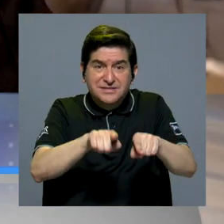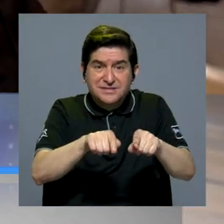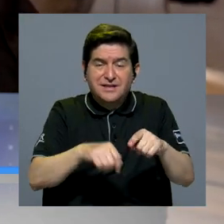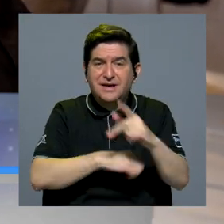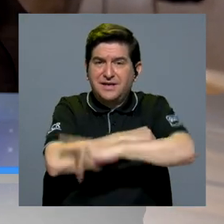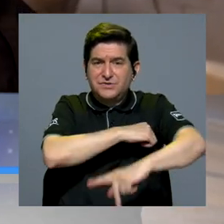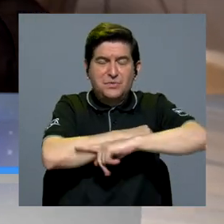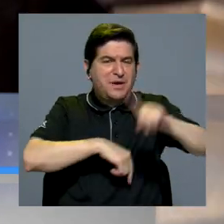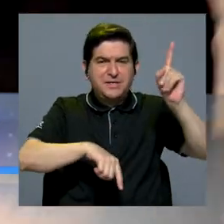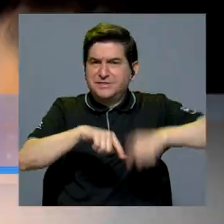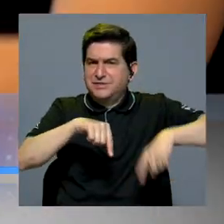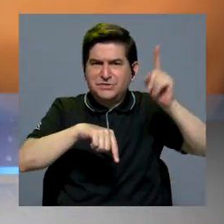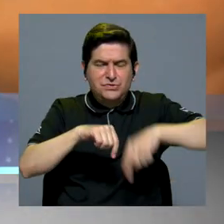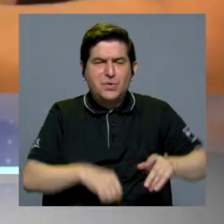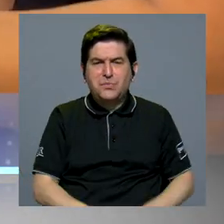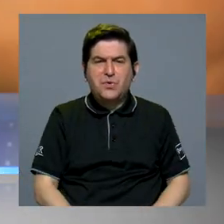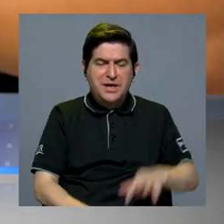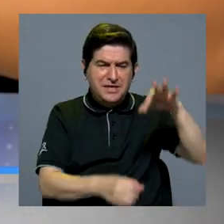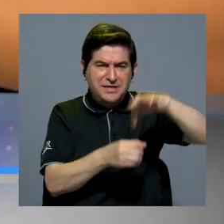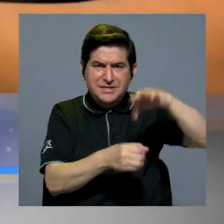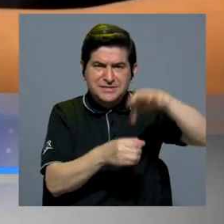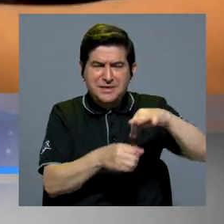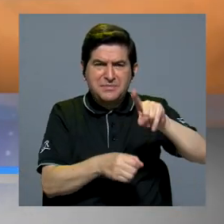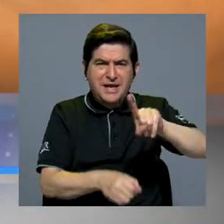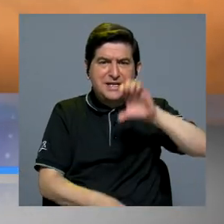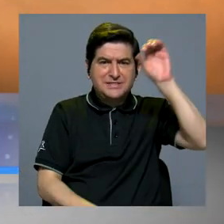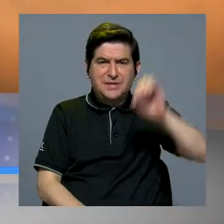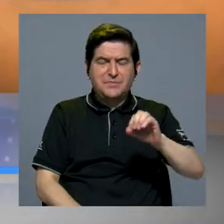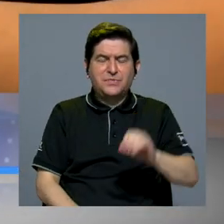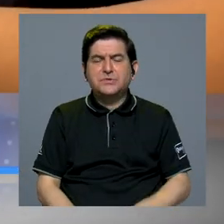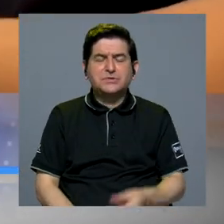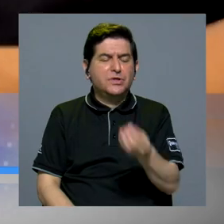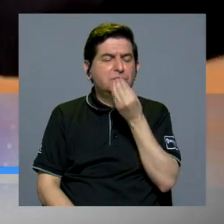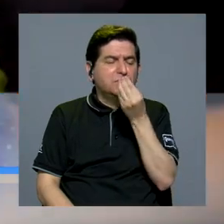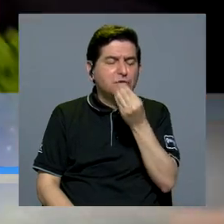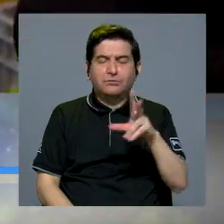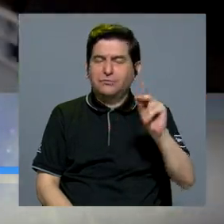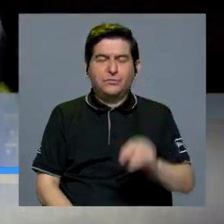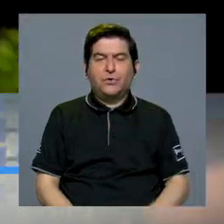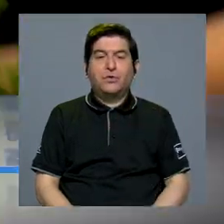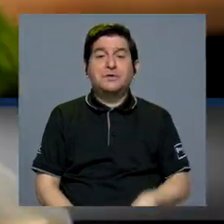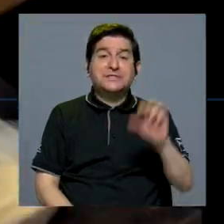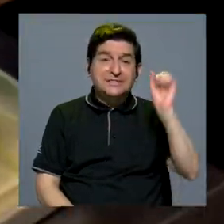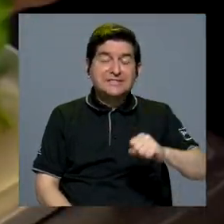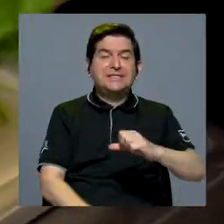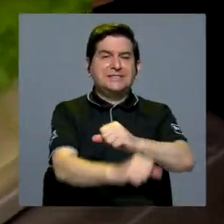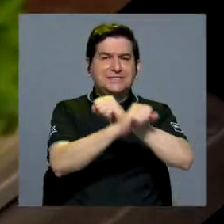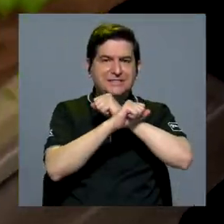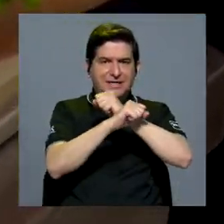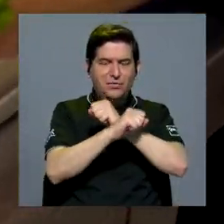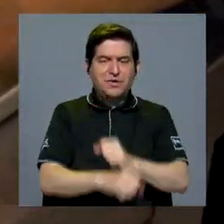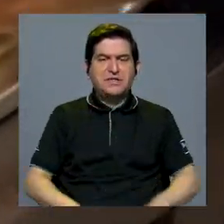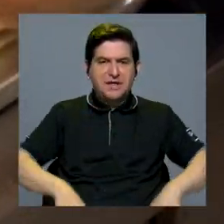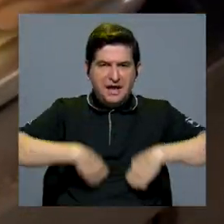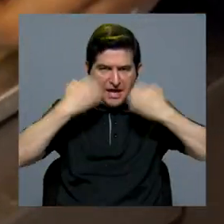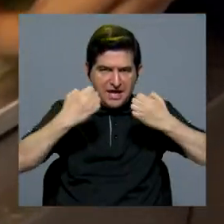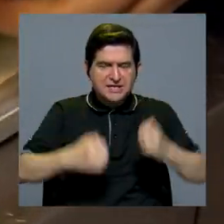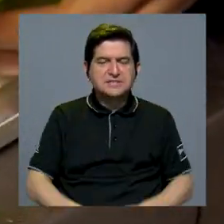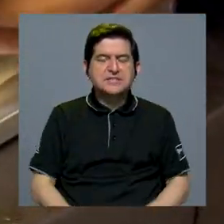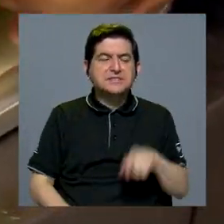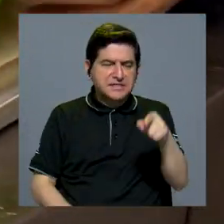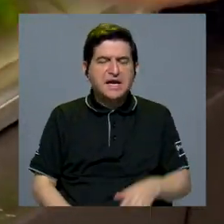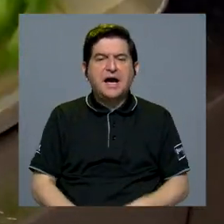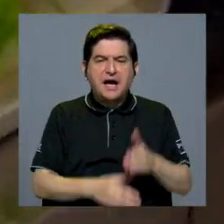países hoy puedan cultivar el 100% de lo que consumen, sino garantizar que existen las fuentes de